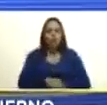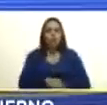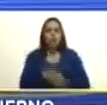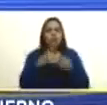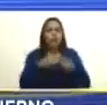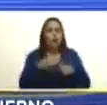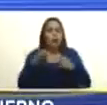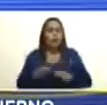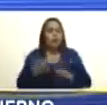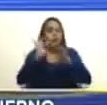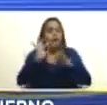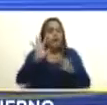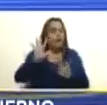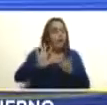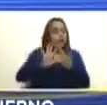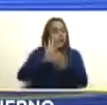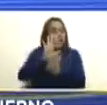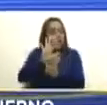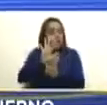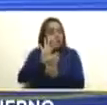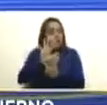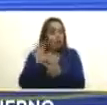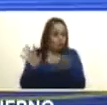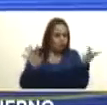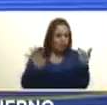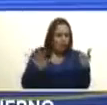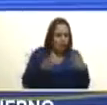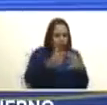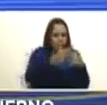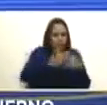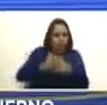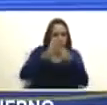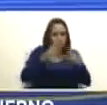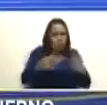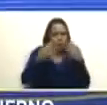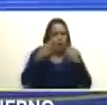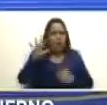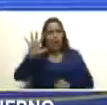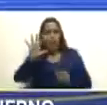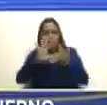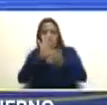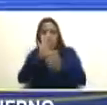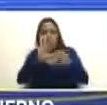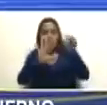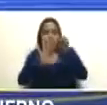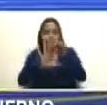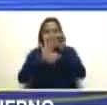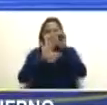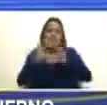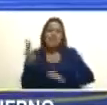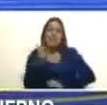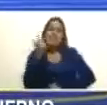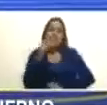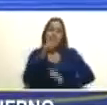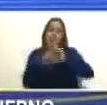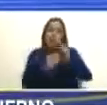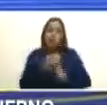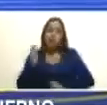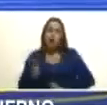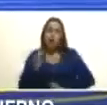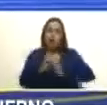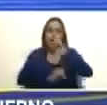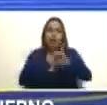particularmente señor Miller señor Brian Dickel la tercera pregunta de la Corte Internacional de Justicia es un